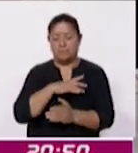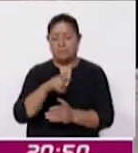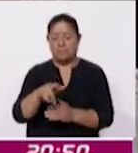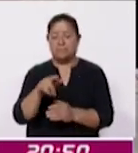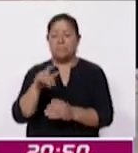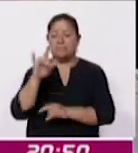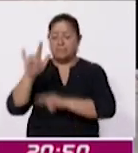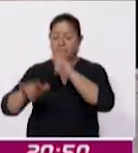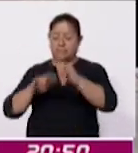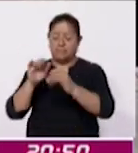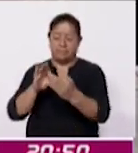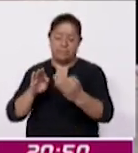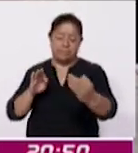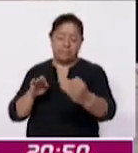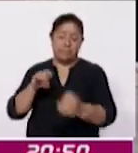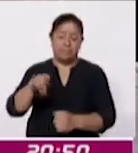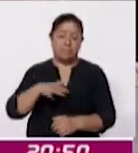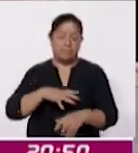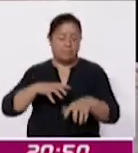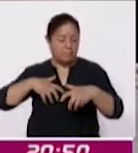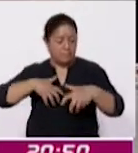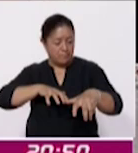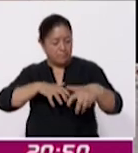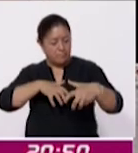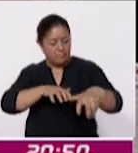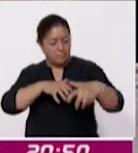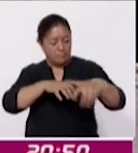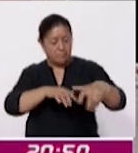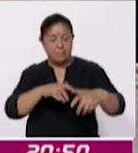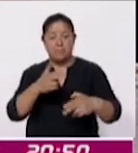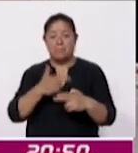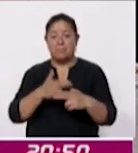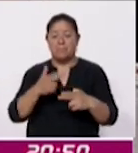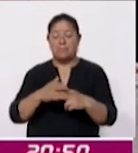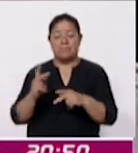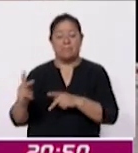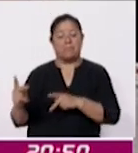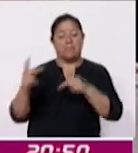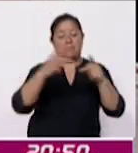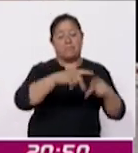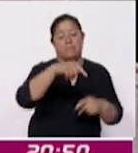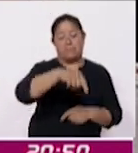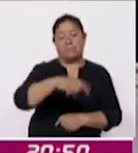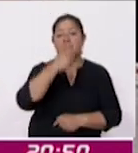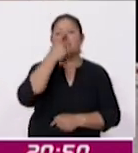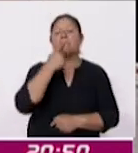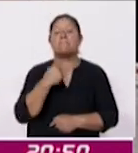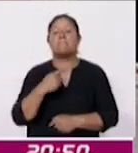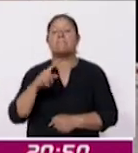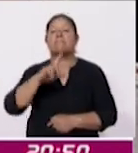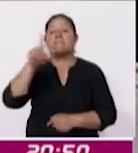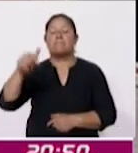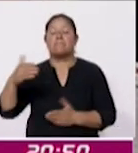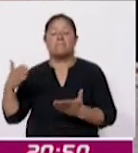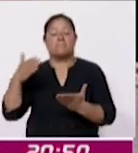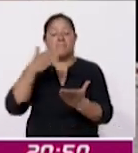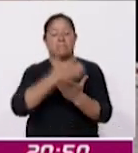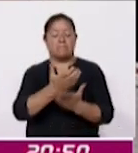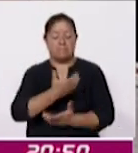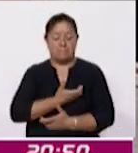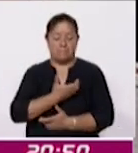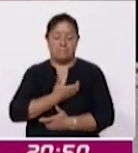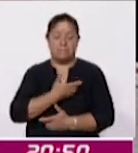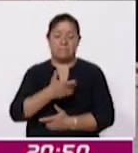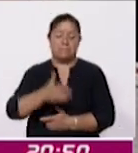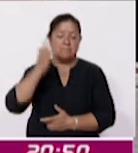procesión del trébol todo este camino hacia el puente que llamamos también el puente rojo para llegar a la parroquia